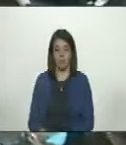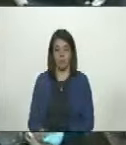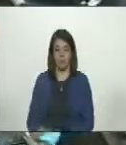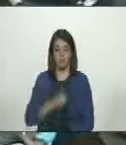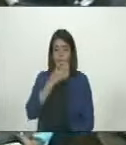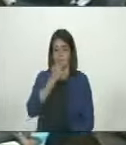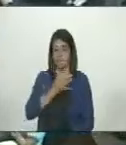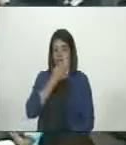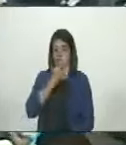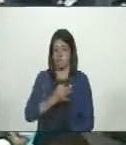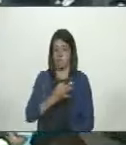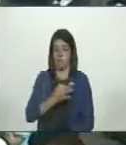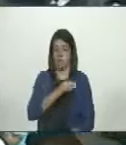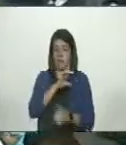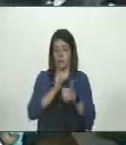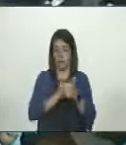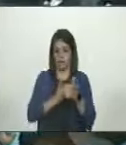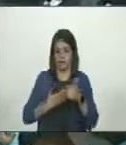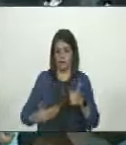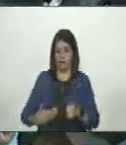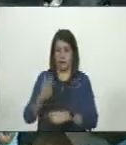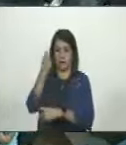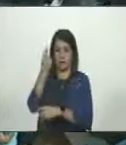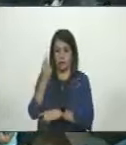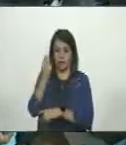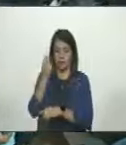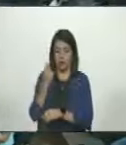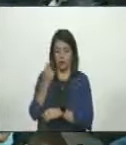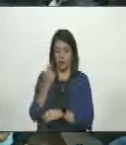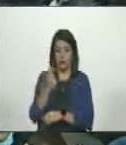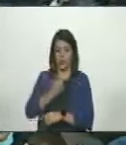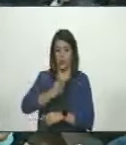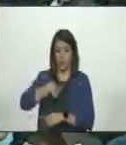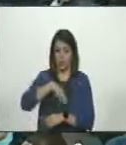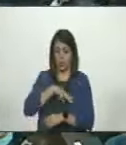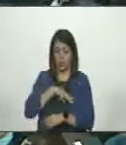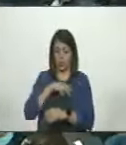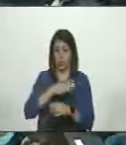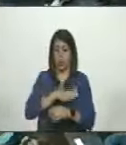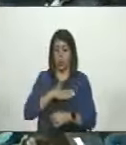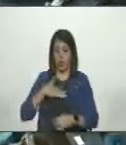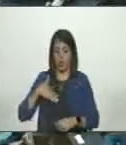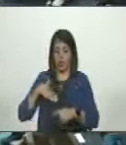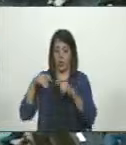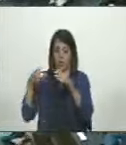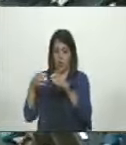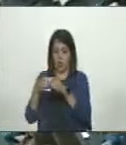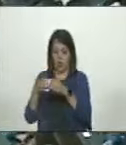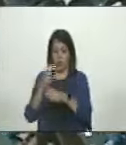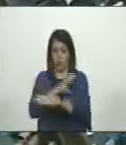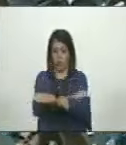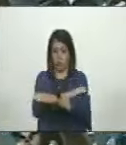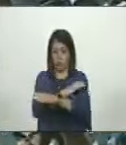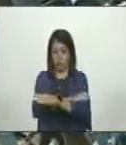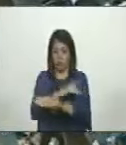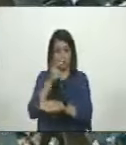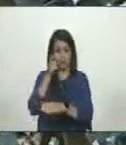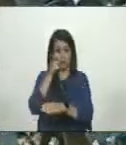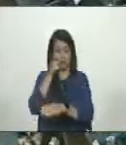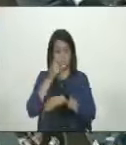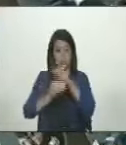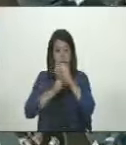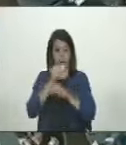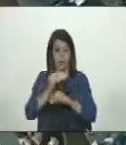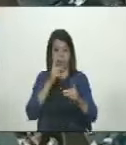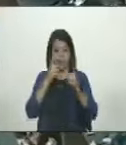Buenas tardes, señor presidente, colegas parlamentarios. Nosotros queremos dejar constancia de las observaciones que hemos venido